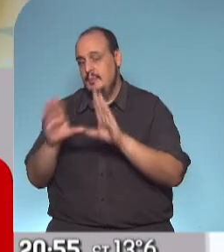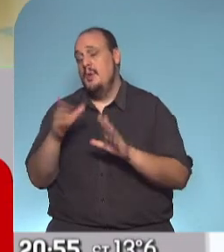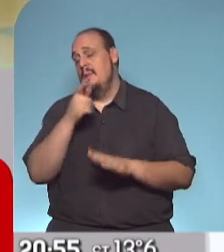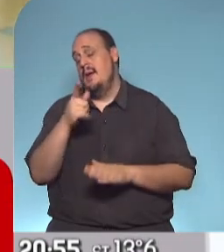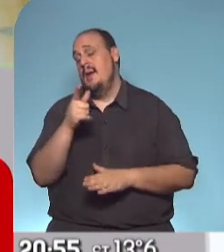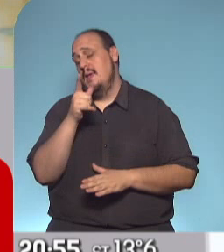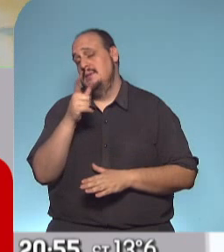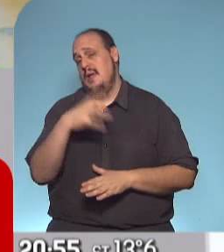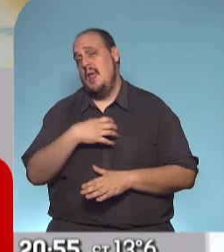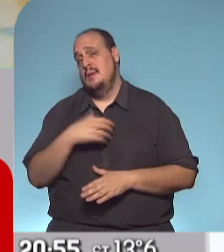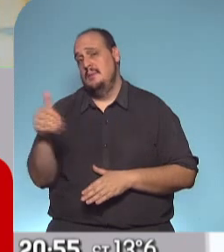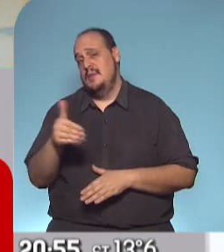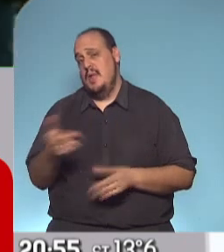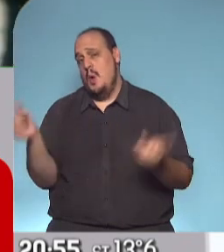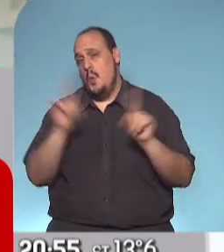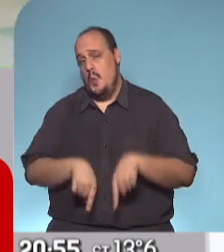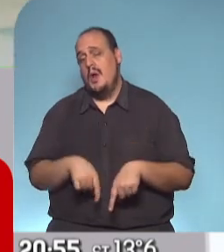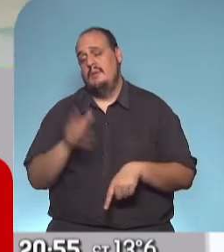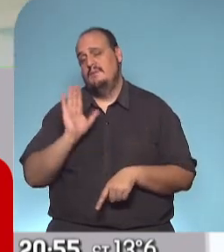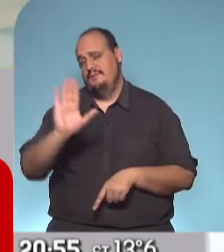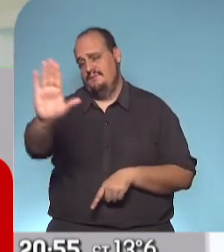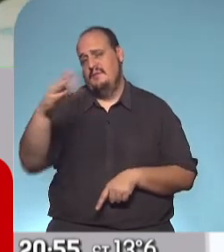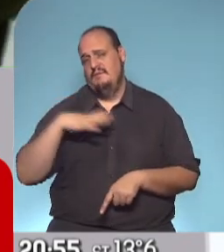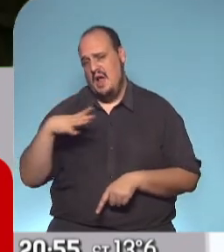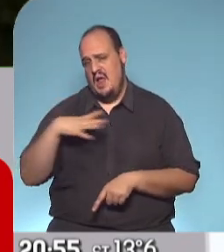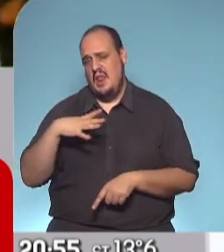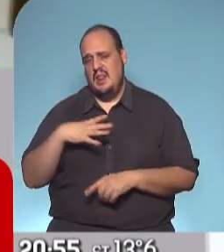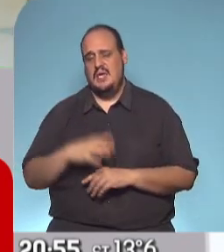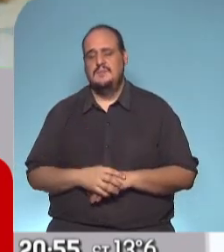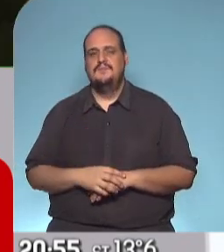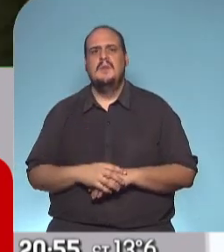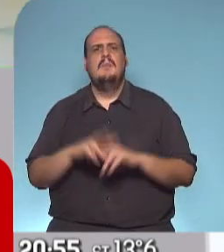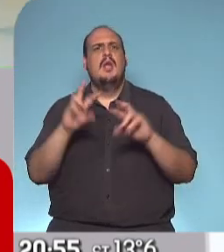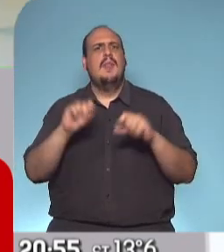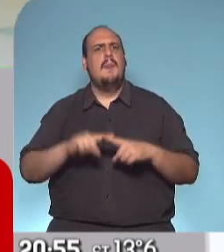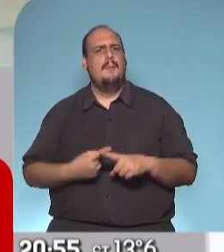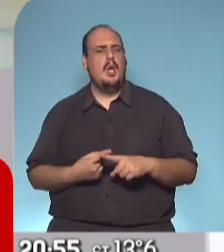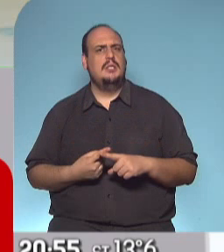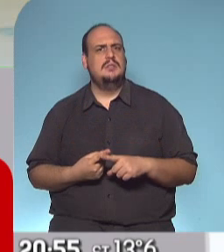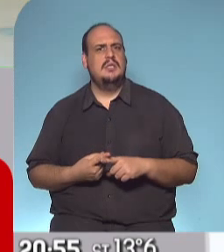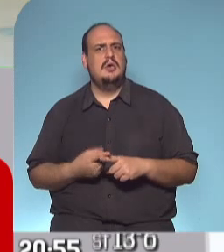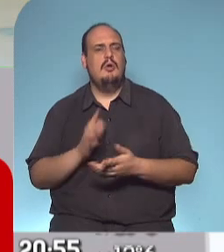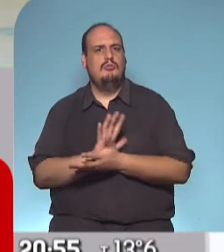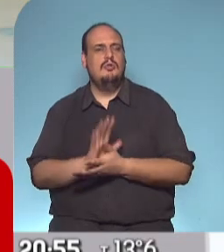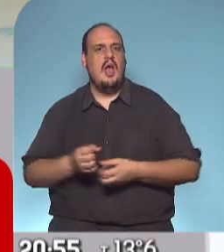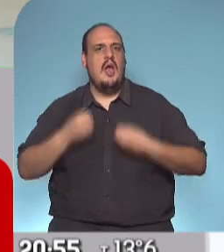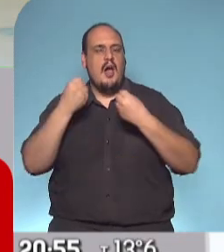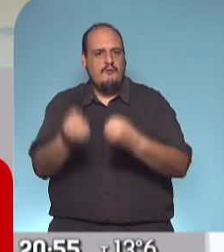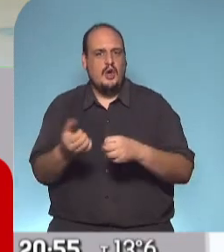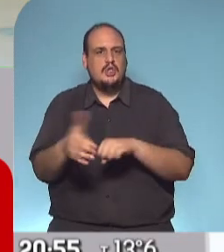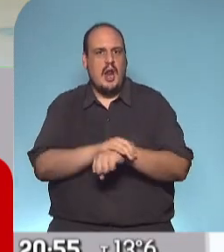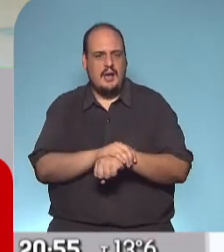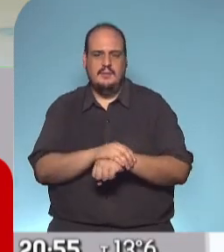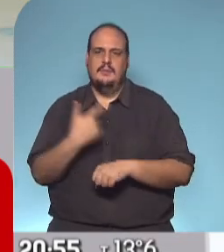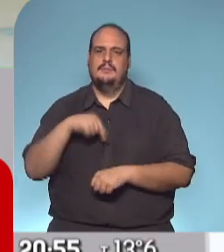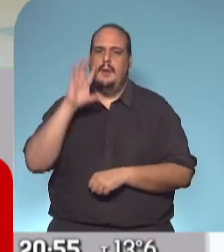vuelta a clases. Pero en términos políticos, Ariel, me parece que es importante tal vez el esfuerzo que se nota en Rodríguez Larreta y que